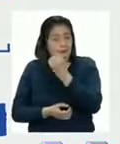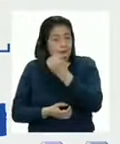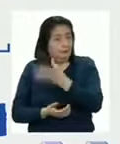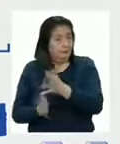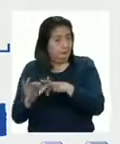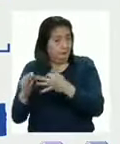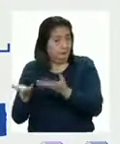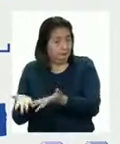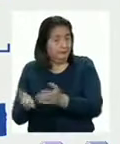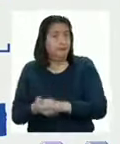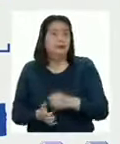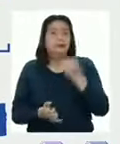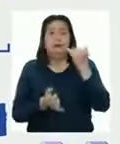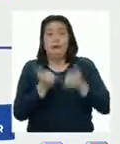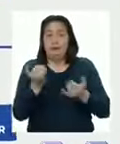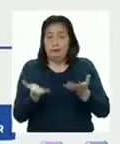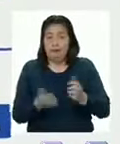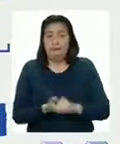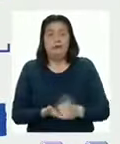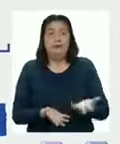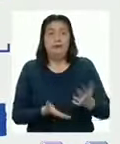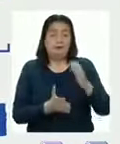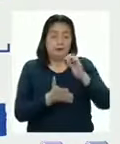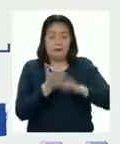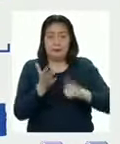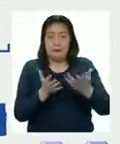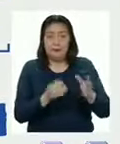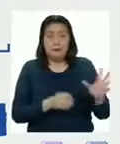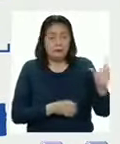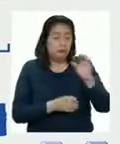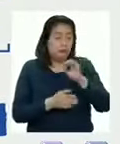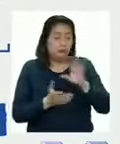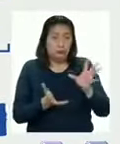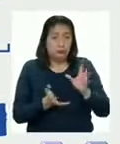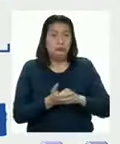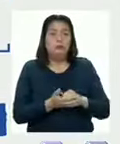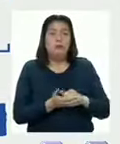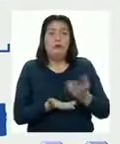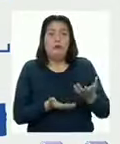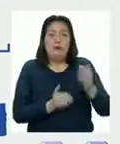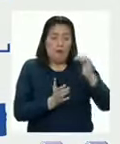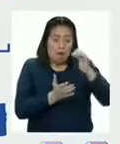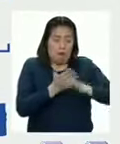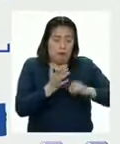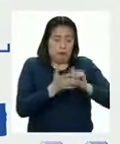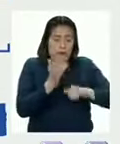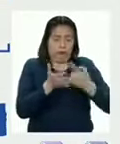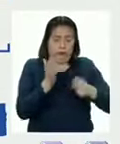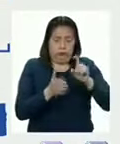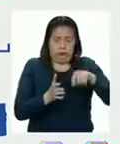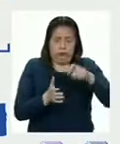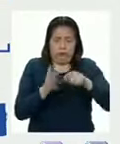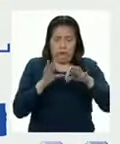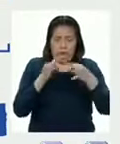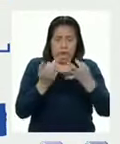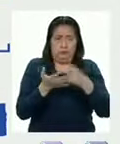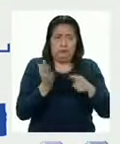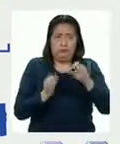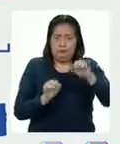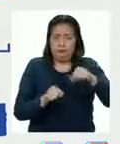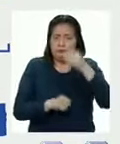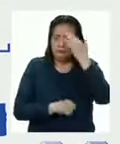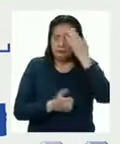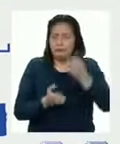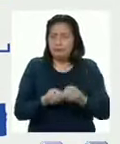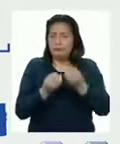familias Y finalmente, restaremos el total de sacos cosechados menos los que necesitan las familias Para